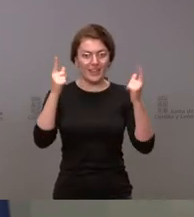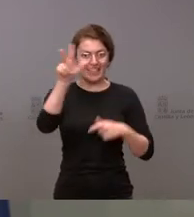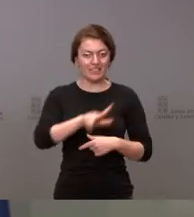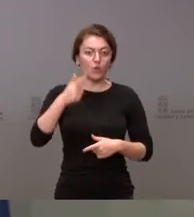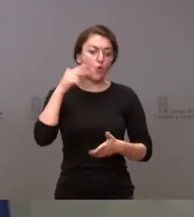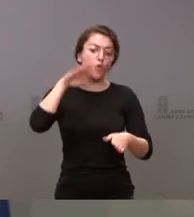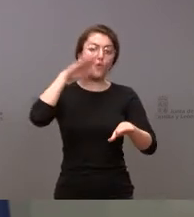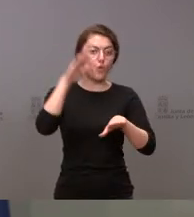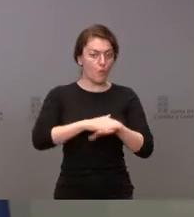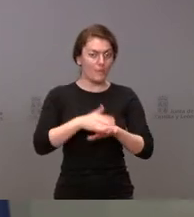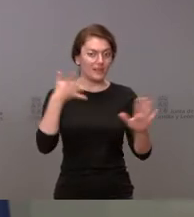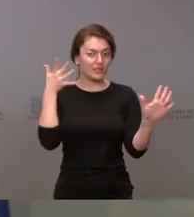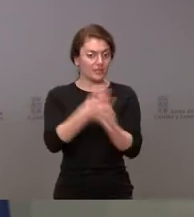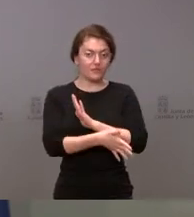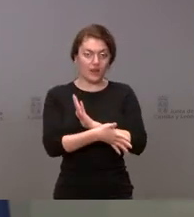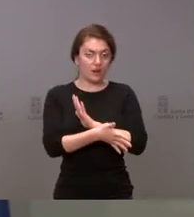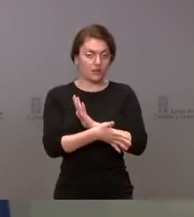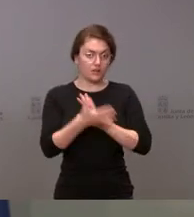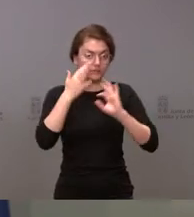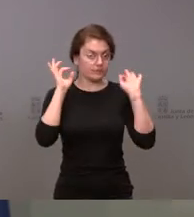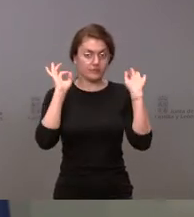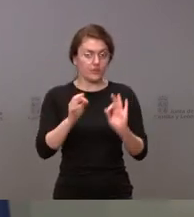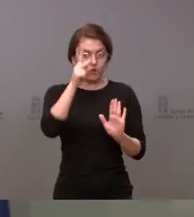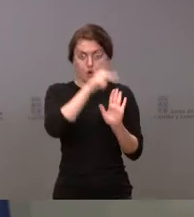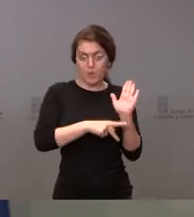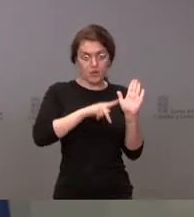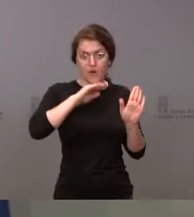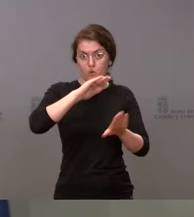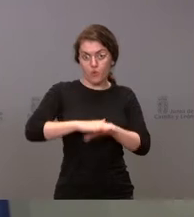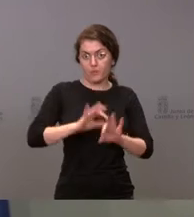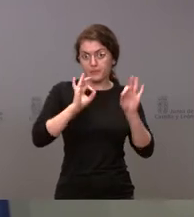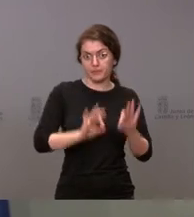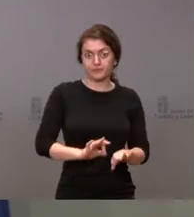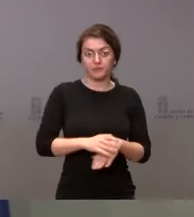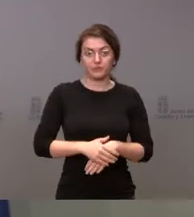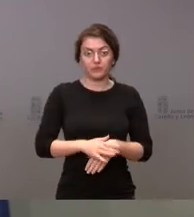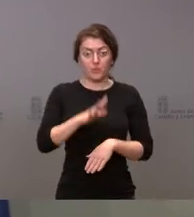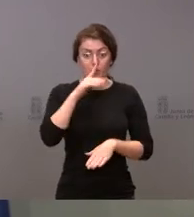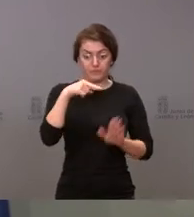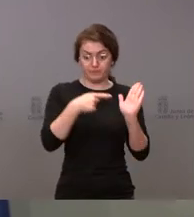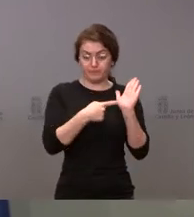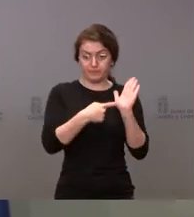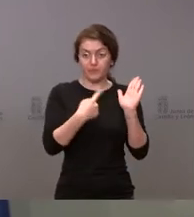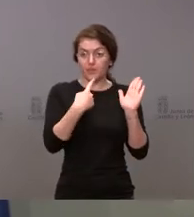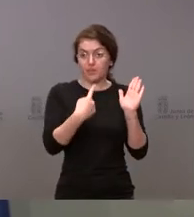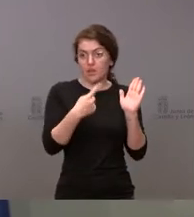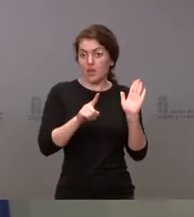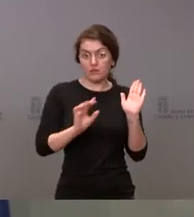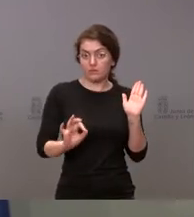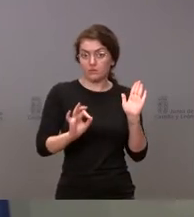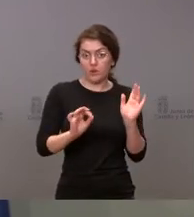Mientras no se diga otra cosa, eso es lo que dice la normativa vigente. El boletín oficial del Estado no establece ninguna